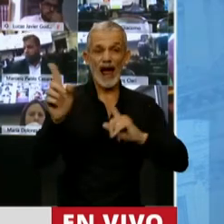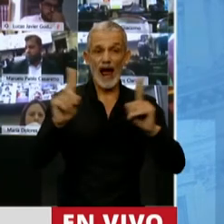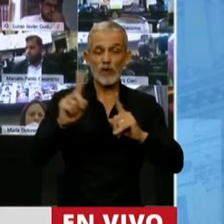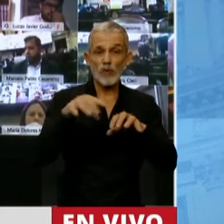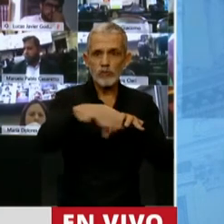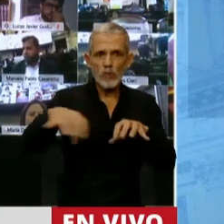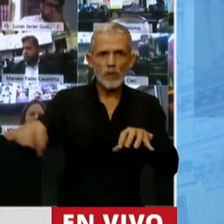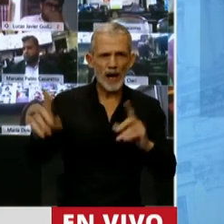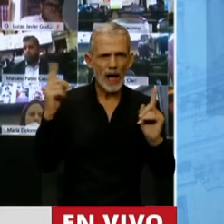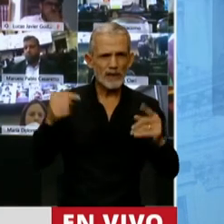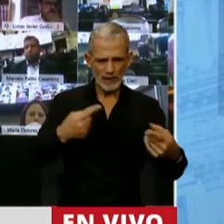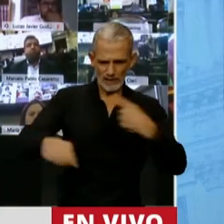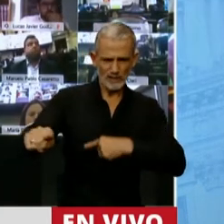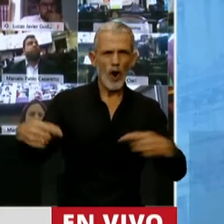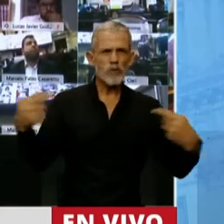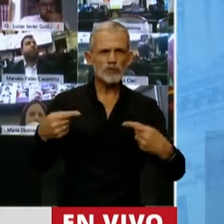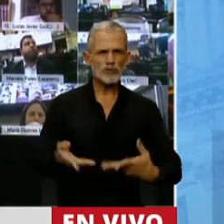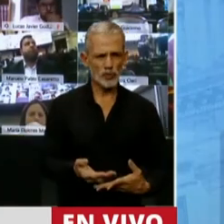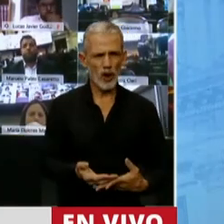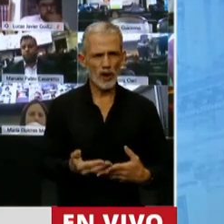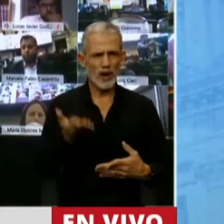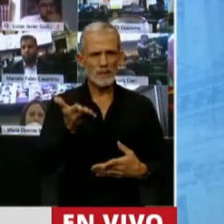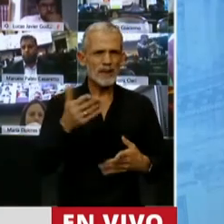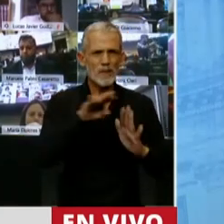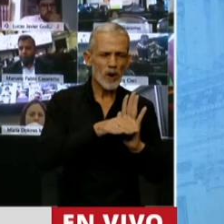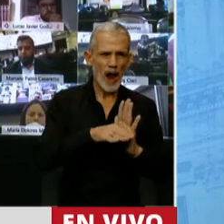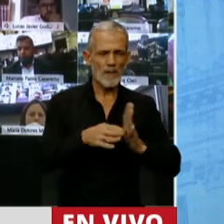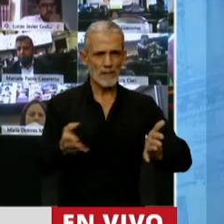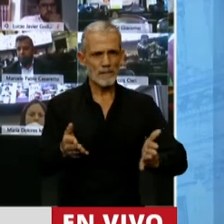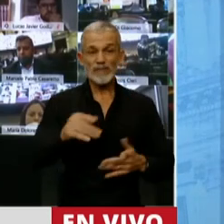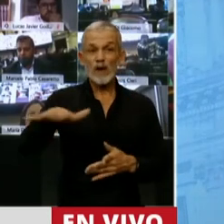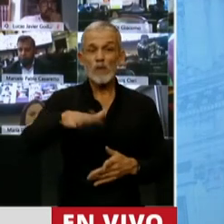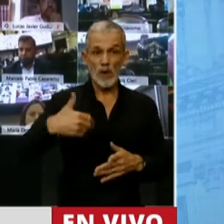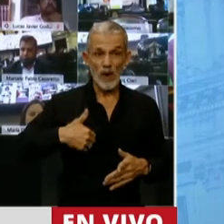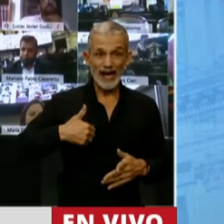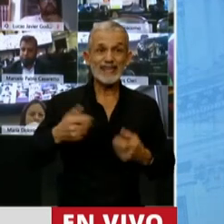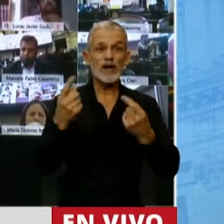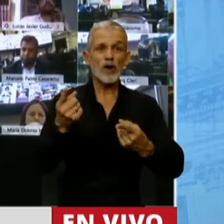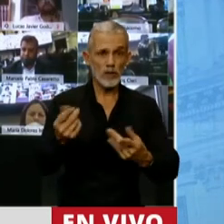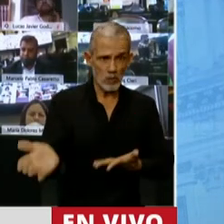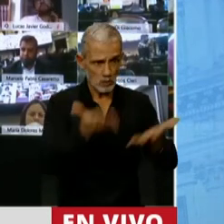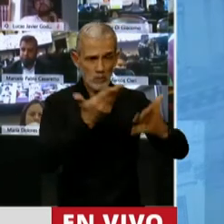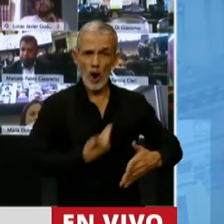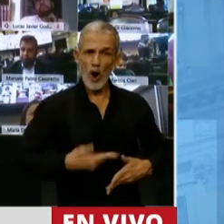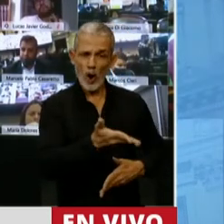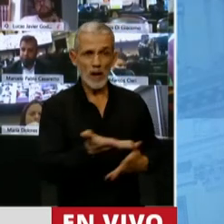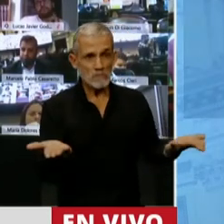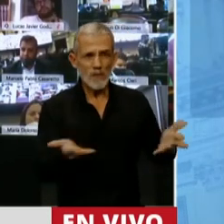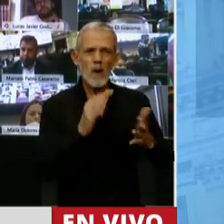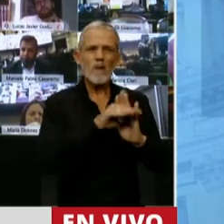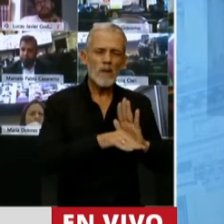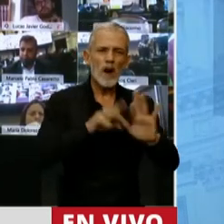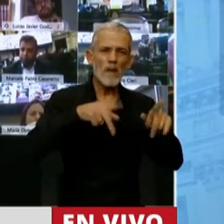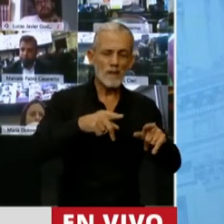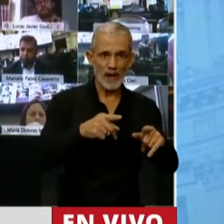les había tocado ser oposición antes, que es el mismo programa que aplicaron cuando el pueblo argentino les dio la oportunidad de gobernar, y que es el mismo programa que nos